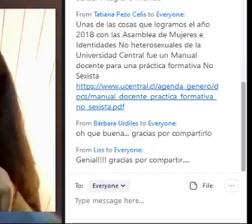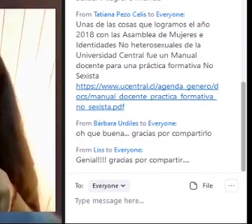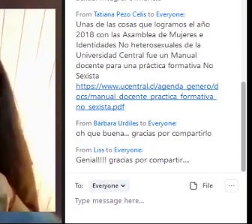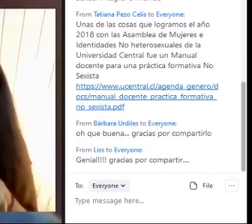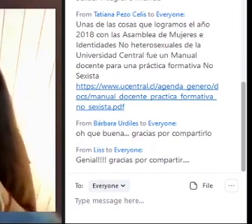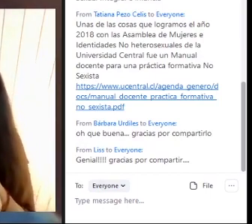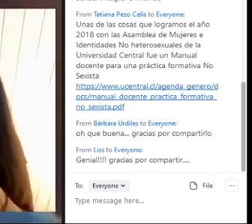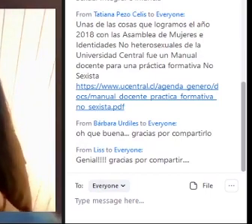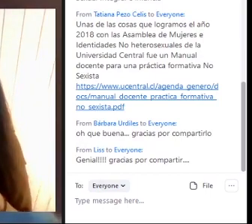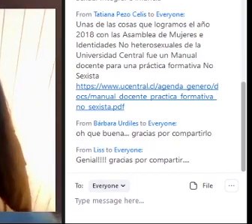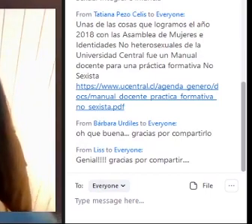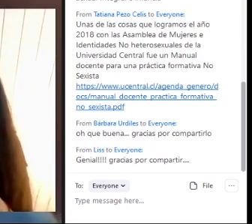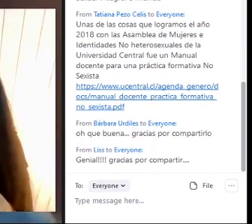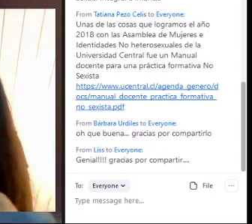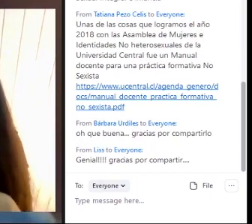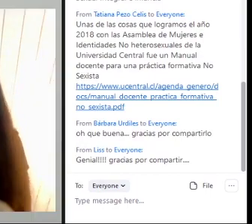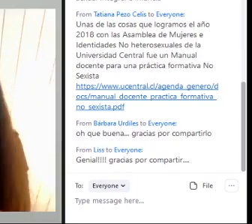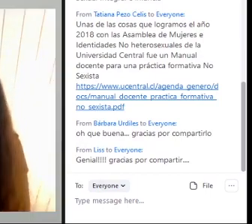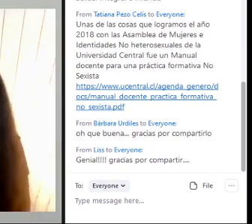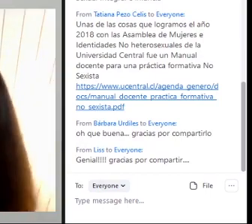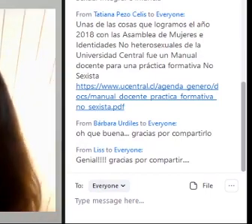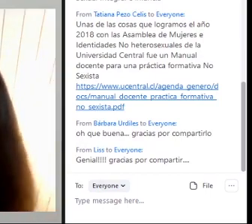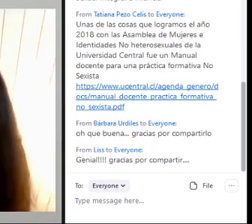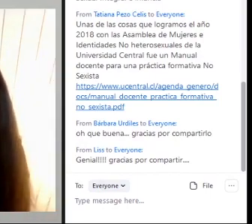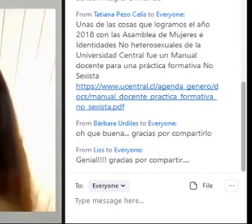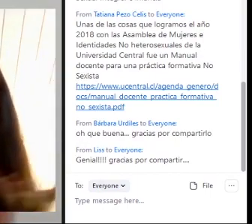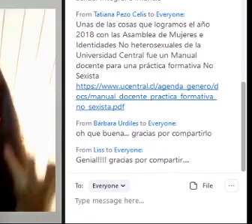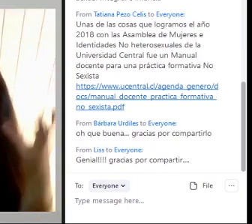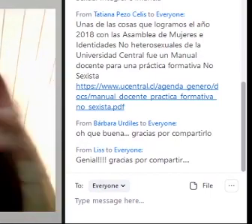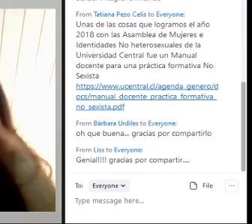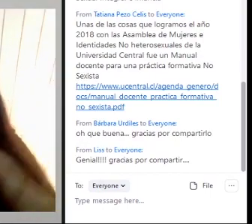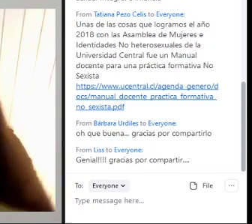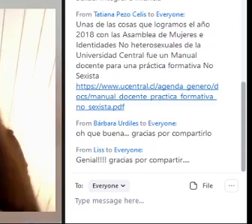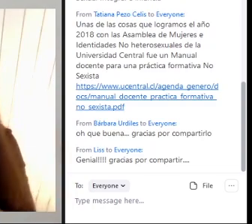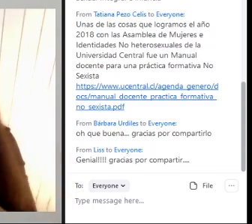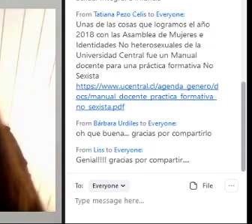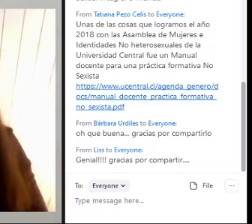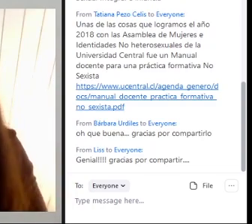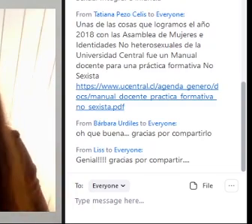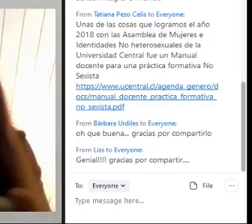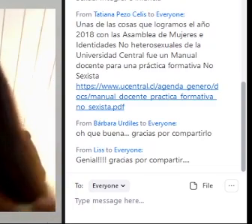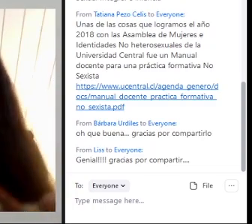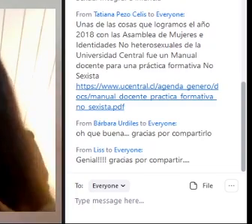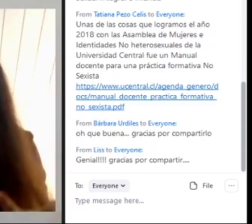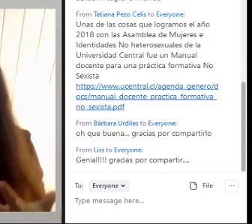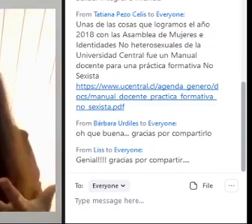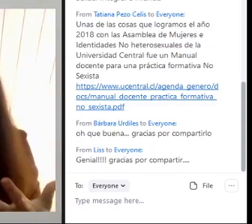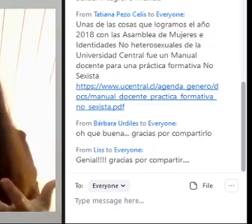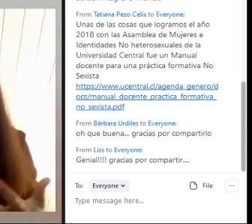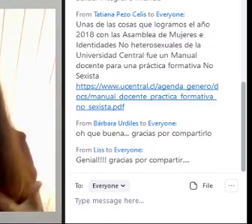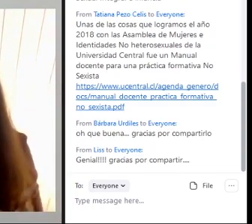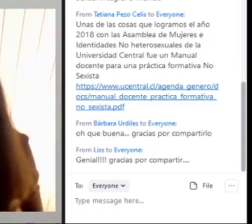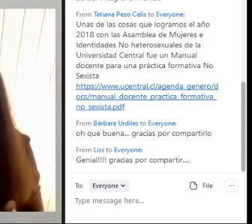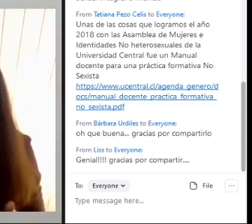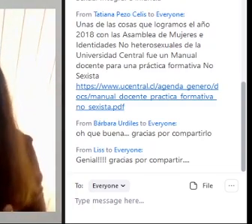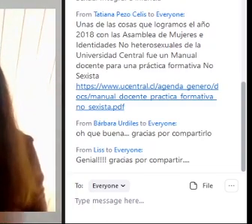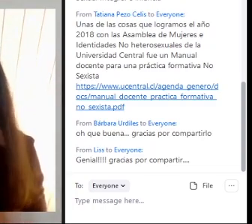De futuro Parece que es todo Muy apocalíptico Los filósofos Dicen que Probablemente Después de esto Vamos a seguir Siendo todos